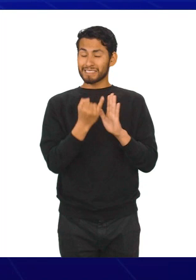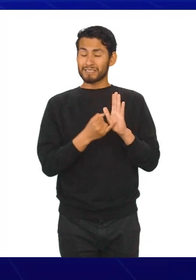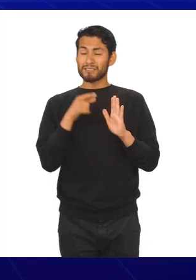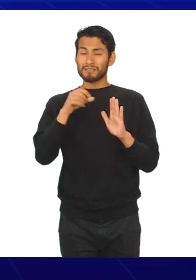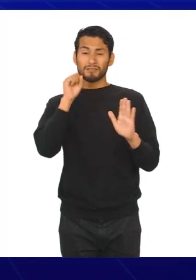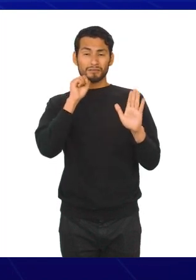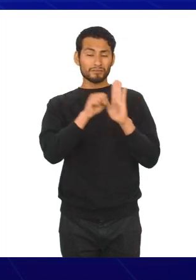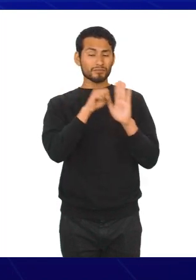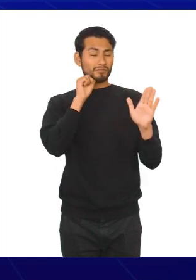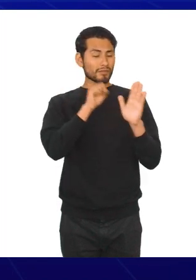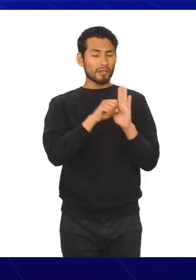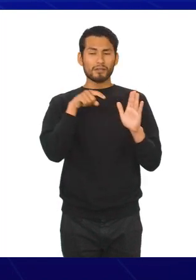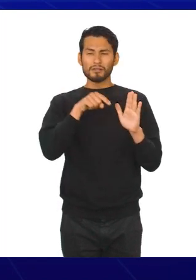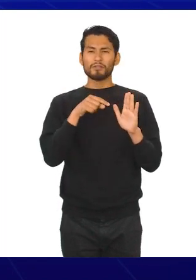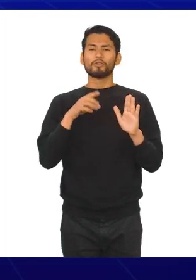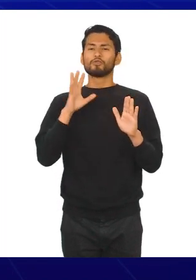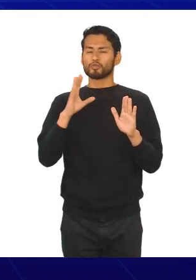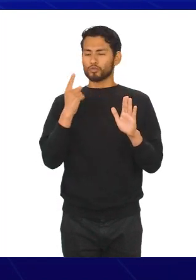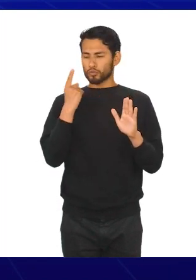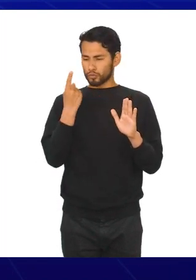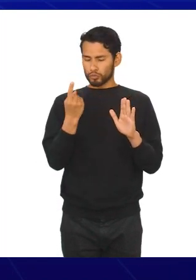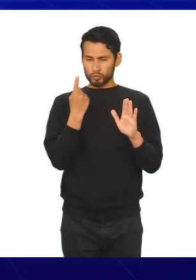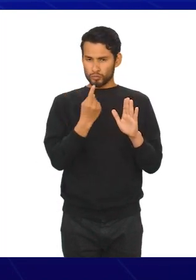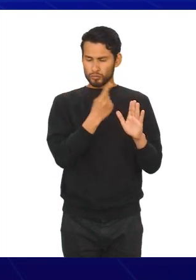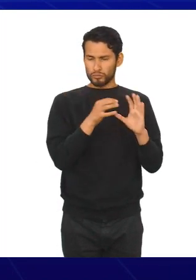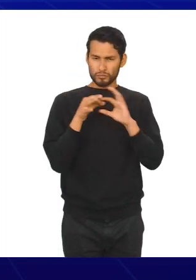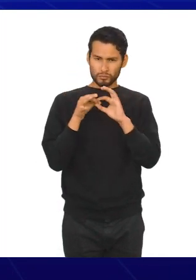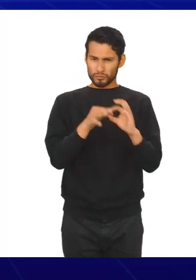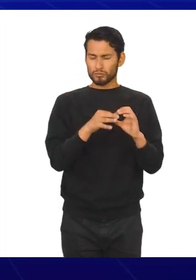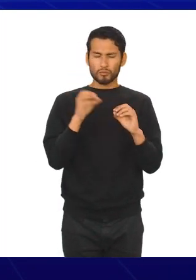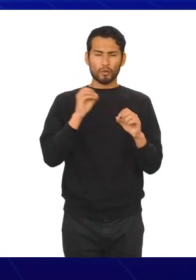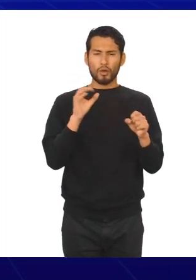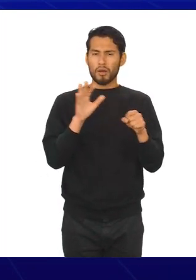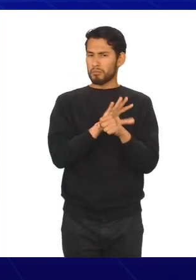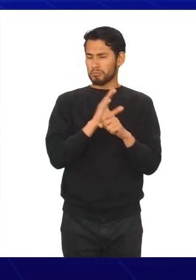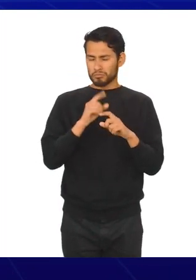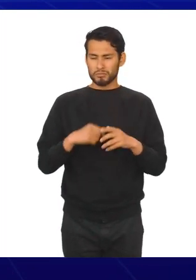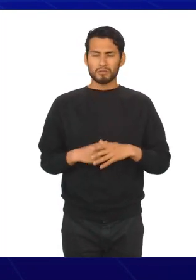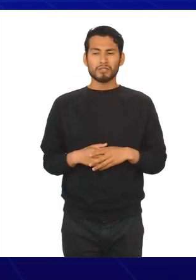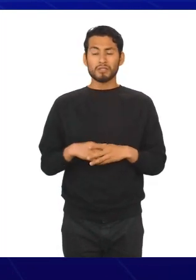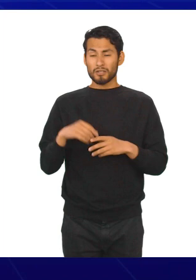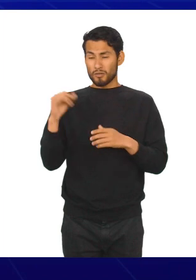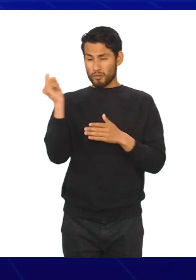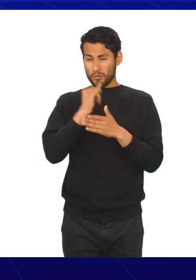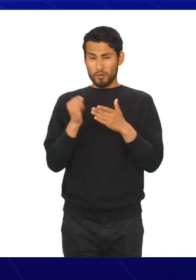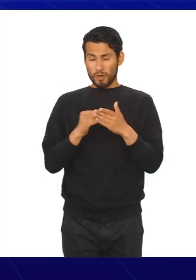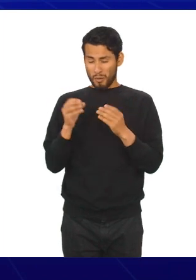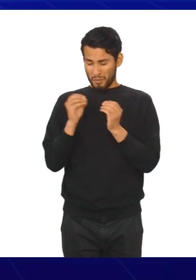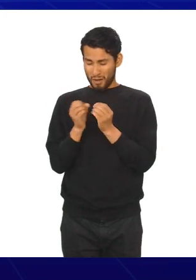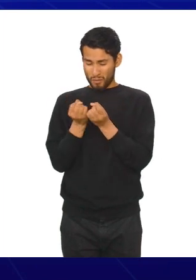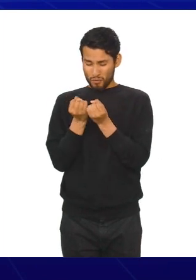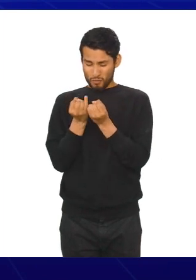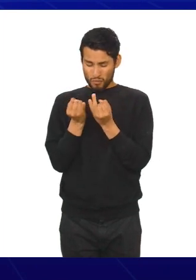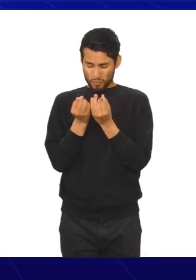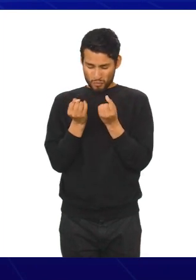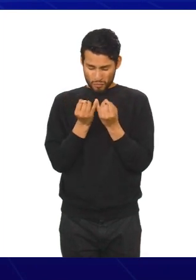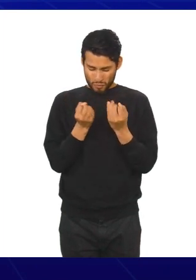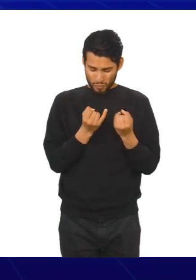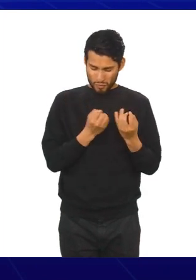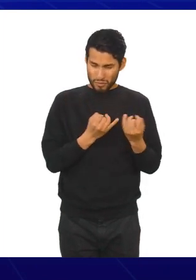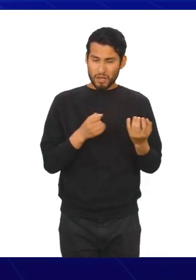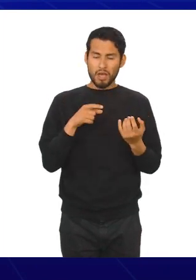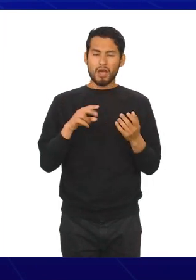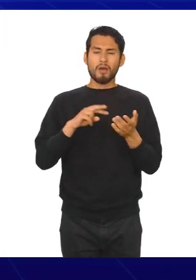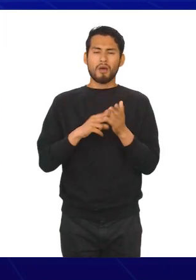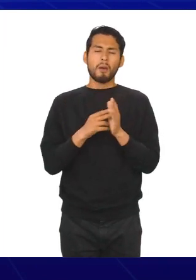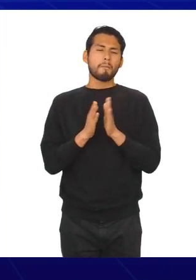dibujos o símbolos equivale a las unidades de frecuencia relativa o absoluta. Cuanto más dibujos haya en cada categoría, mayor